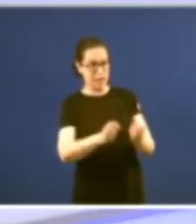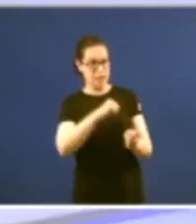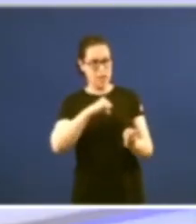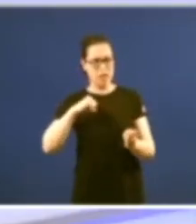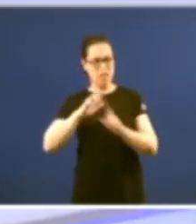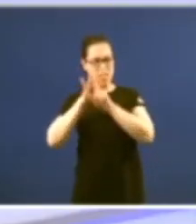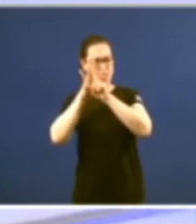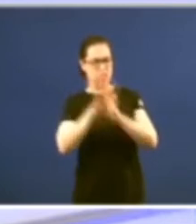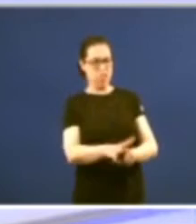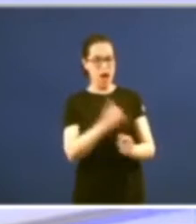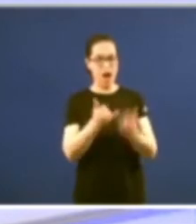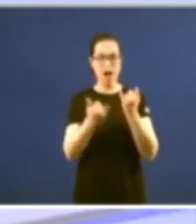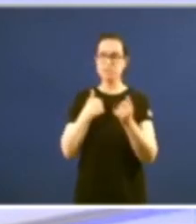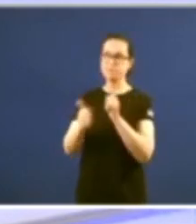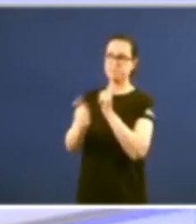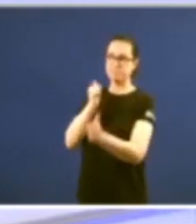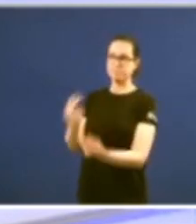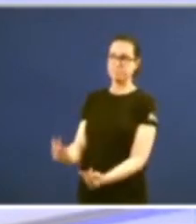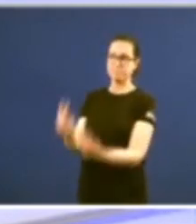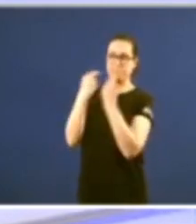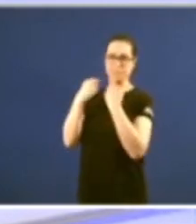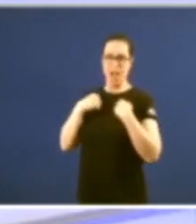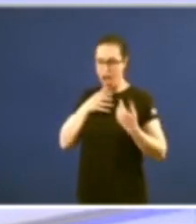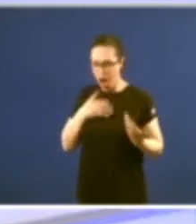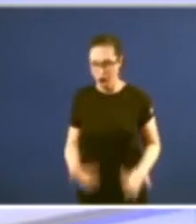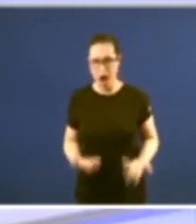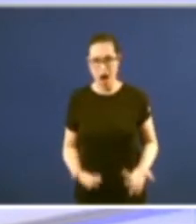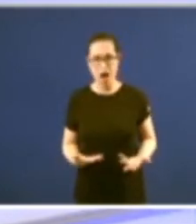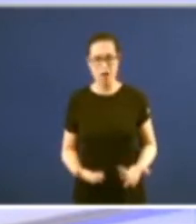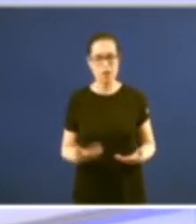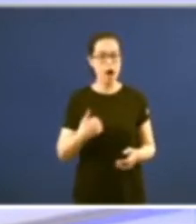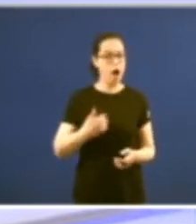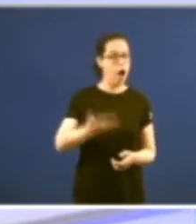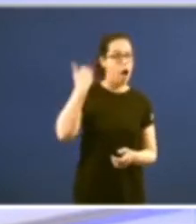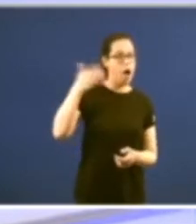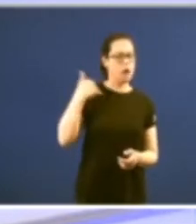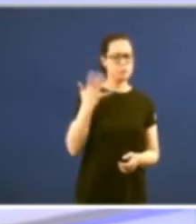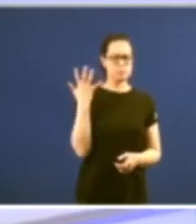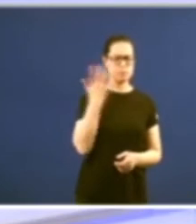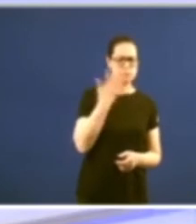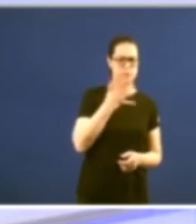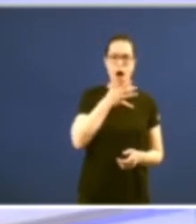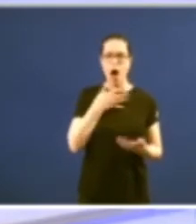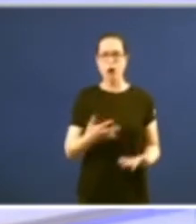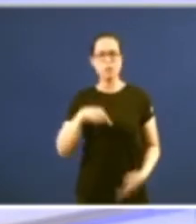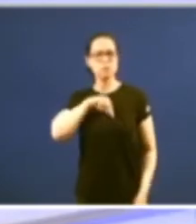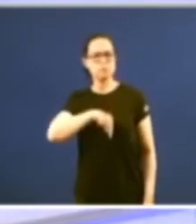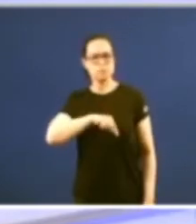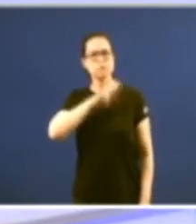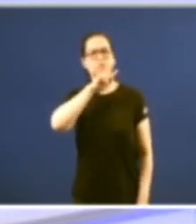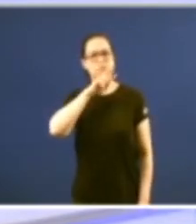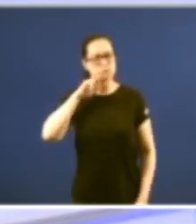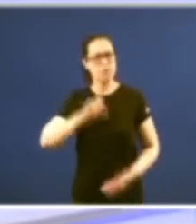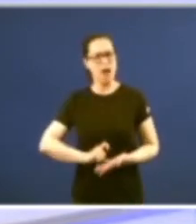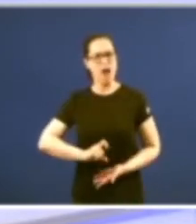autogoverno demos un salto espectacular desde o escepticismo a valoración e a autoestima en Galicia